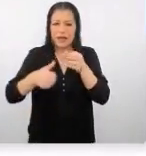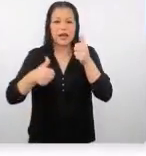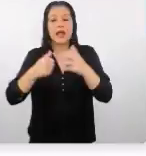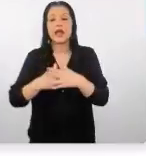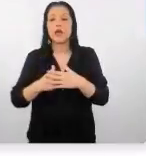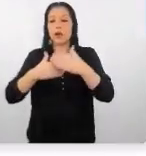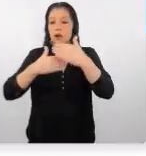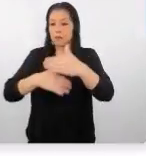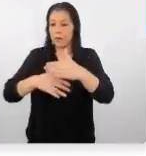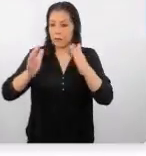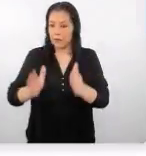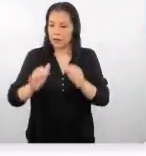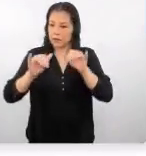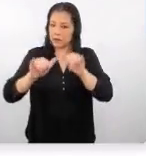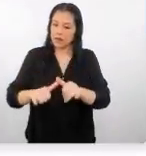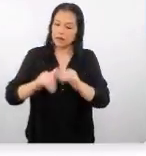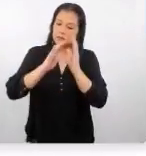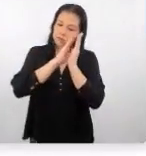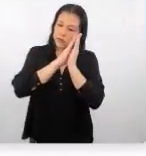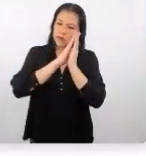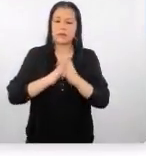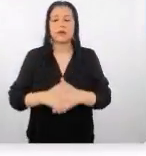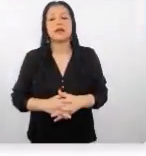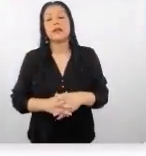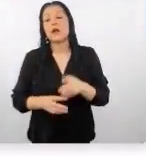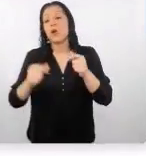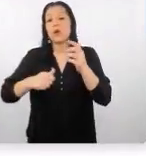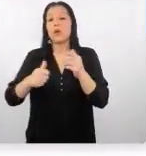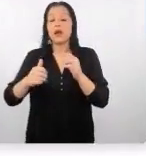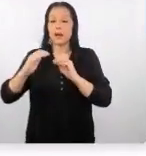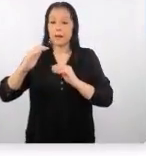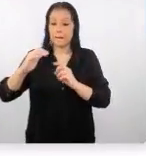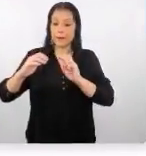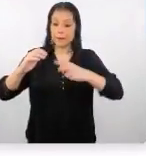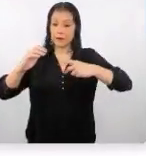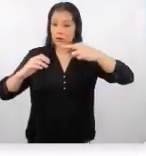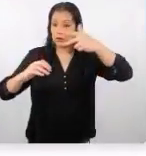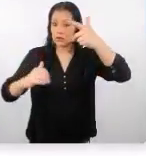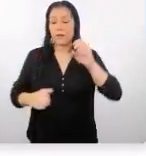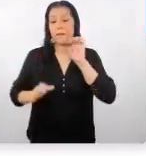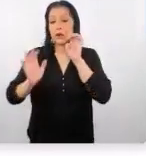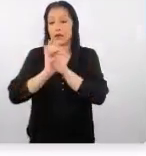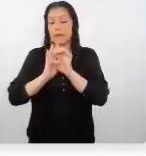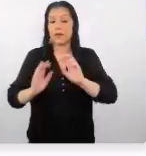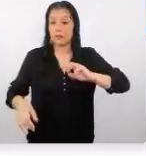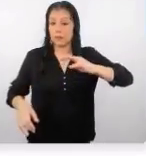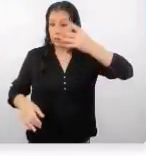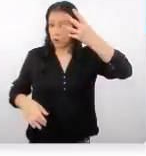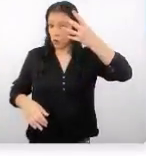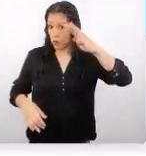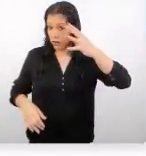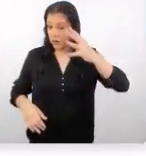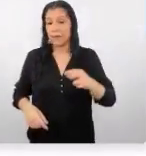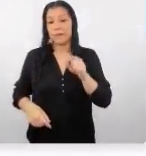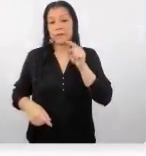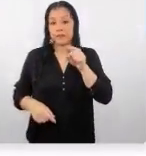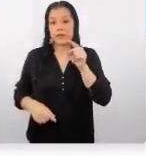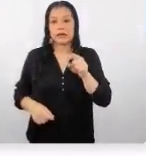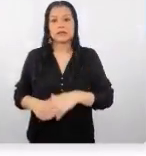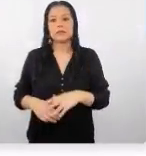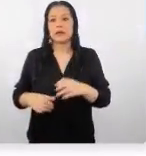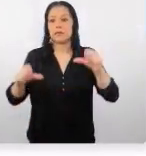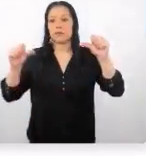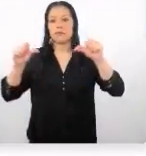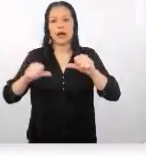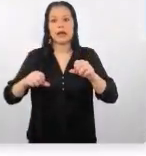colocarlos o en qué piso colocarlos. Por ejemplo, el piso 4 es considerado mala suerte, el